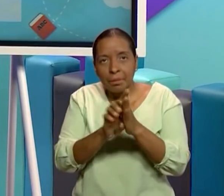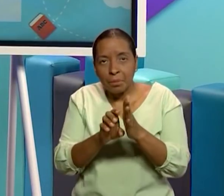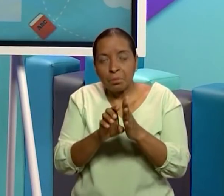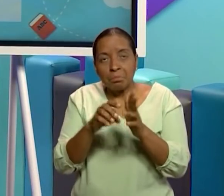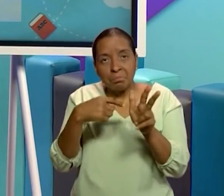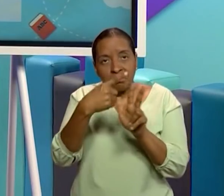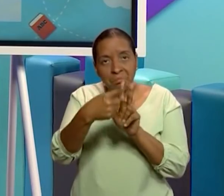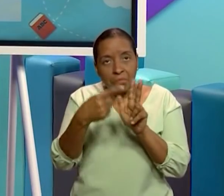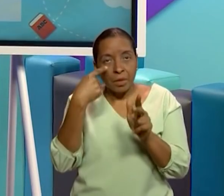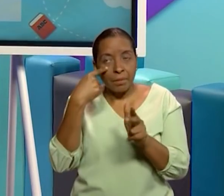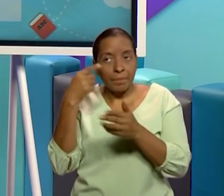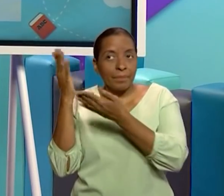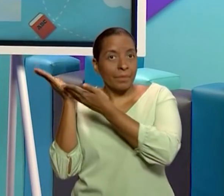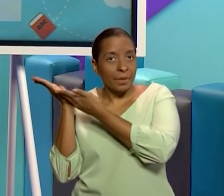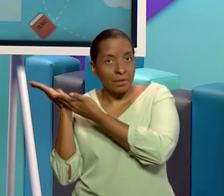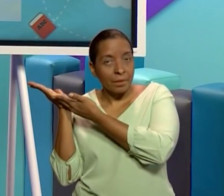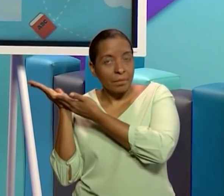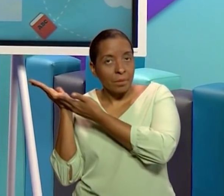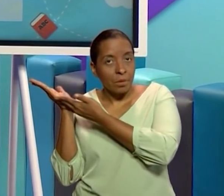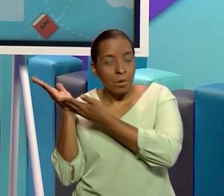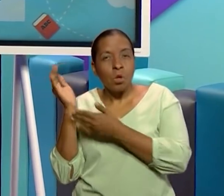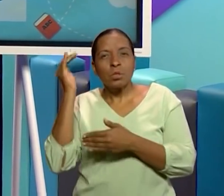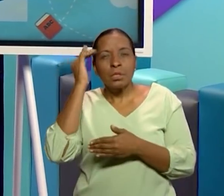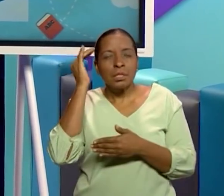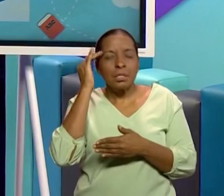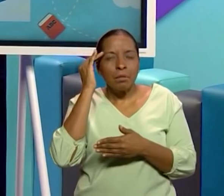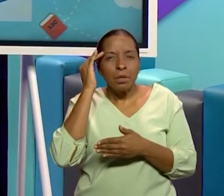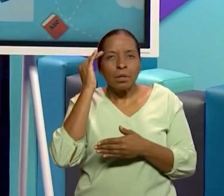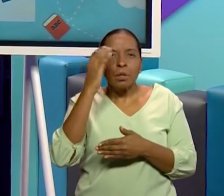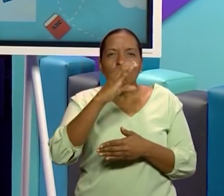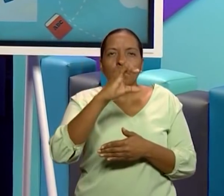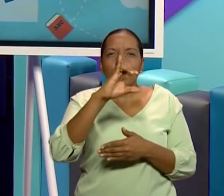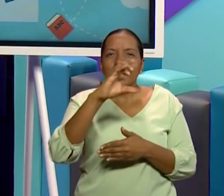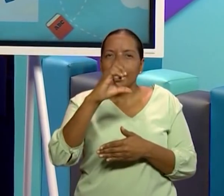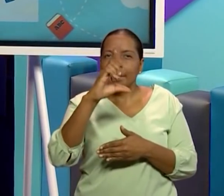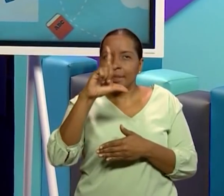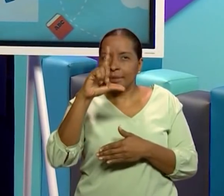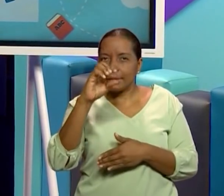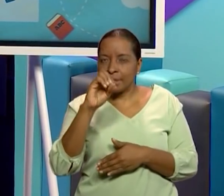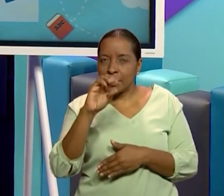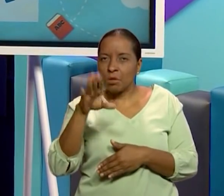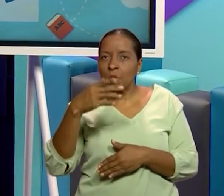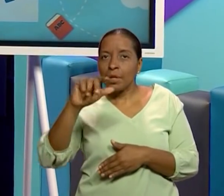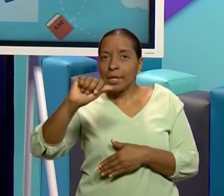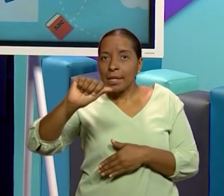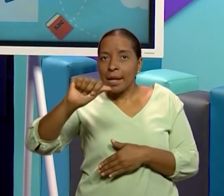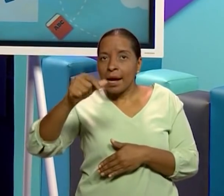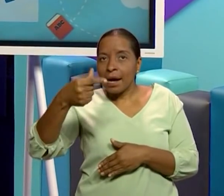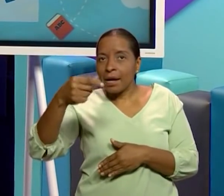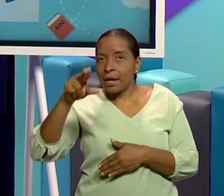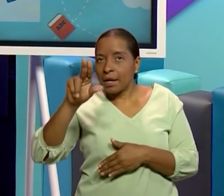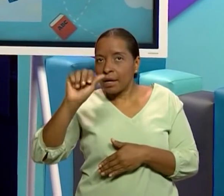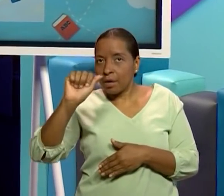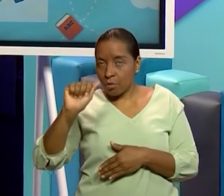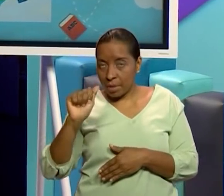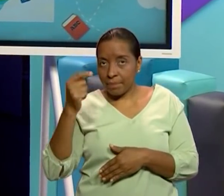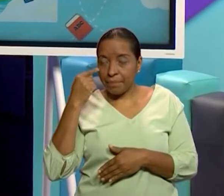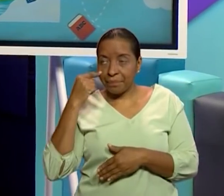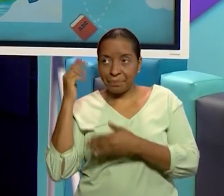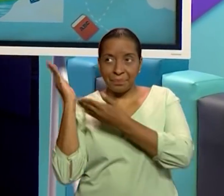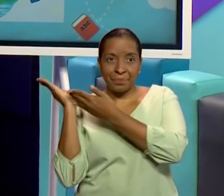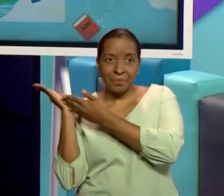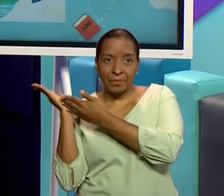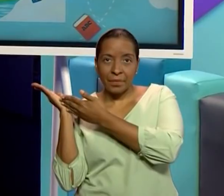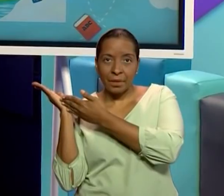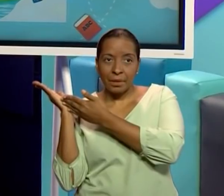estados. Esto es lo que se conoce como el ciclo del agua. Veamos nuevamente. El ciclo de agua comienza con la